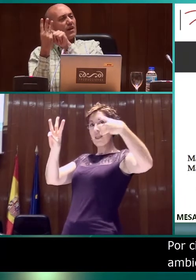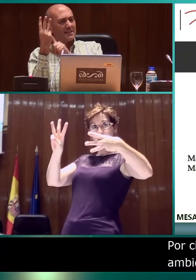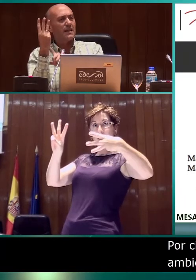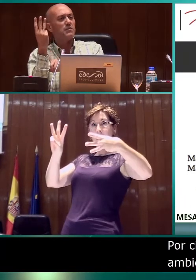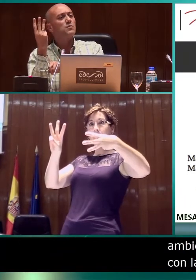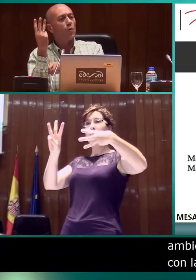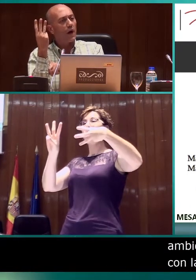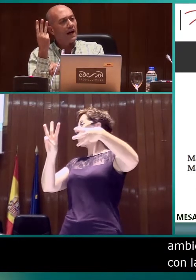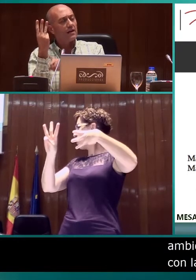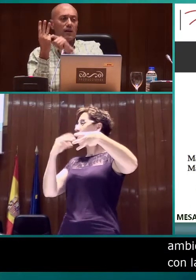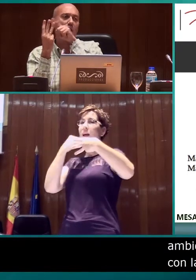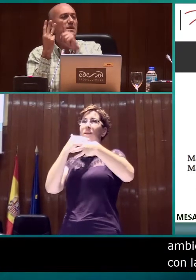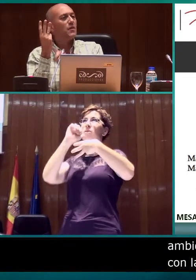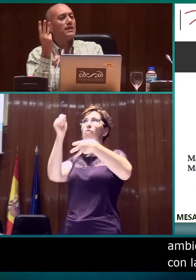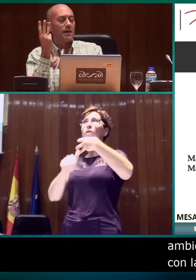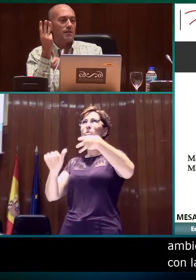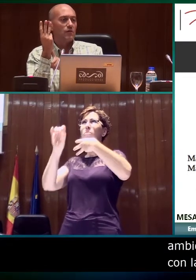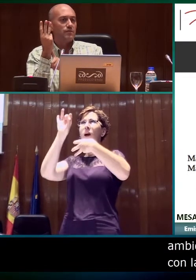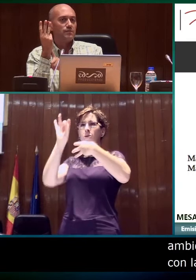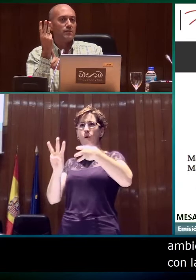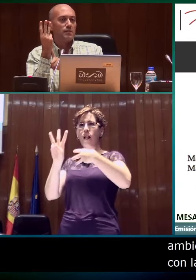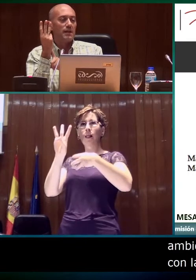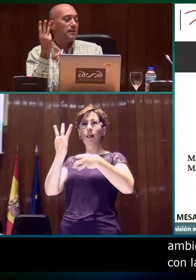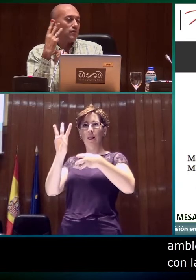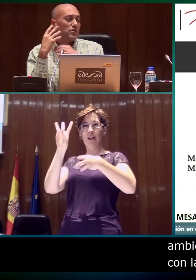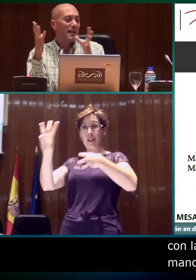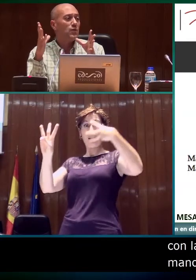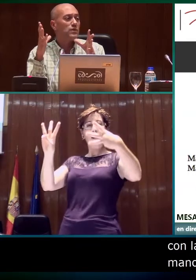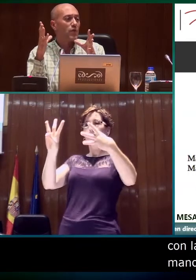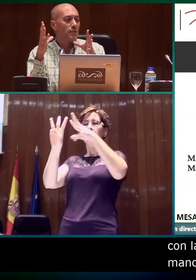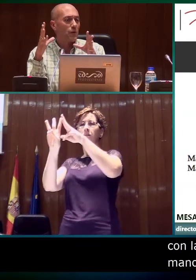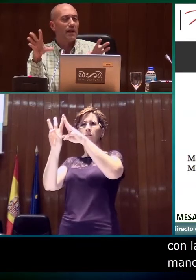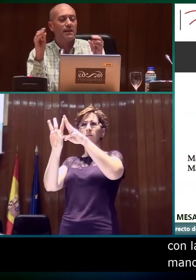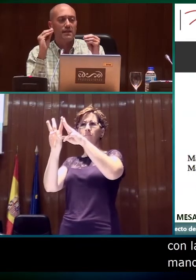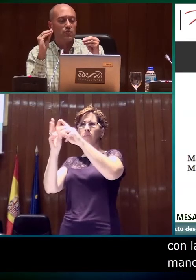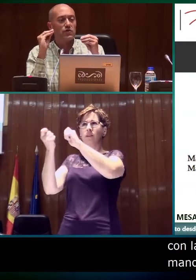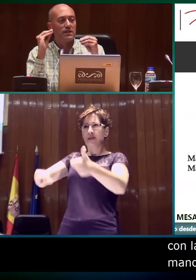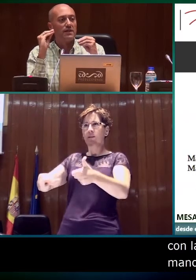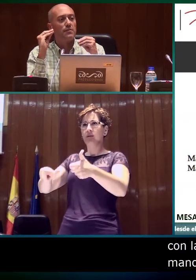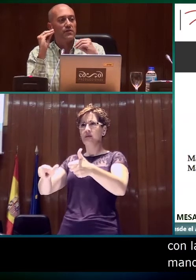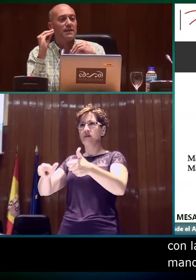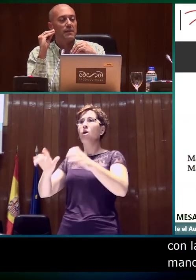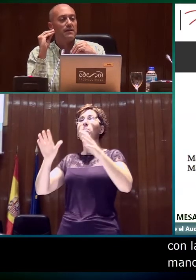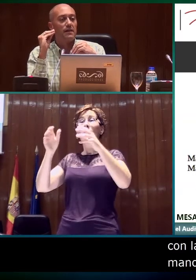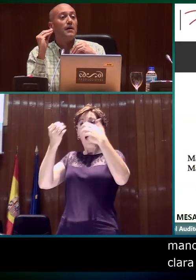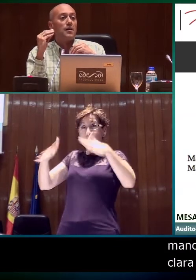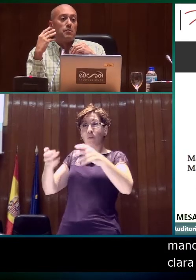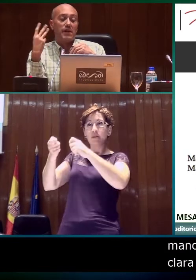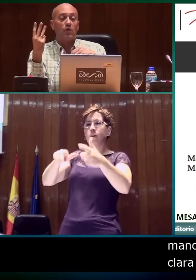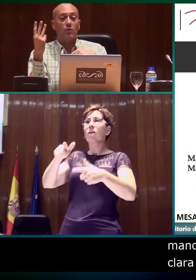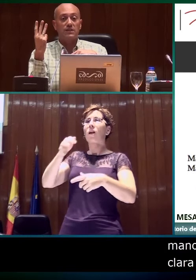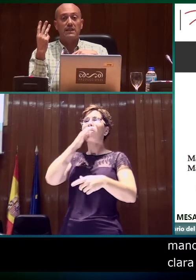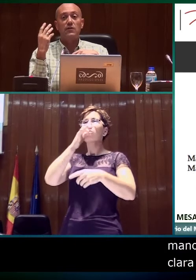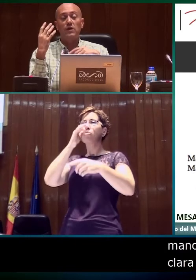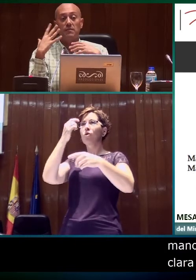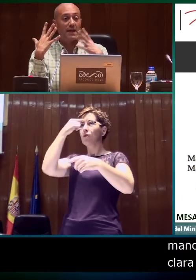haciendo casi en el mismo lugar y con la misma orientación. No se da ningún tipo de amigüedad y en el discurso se entiende perfectamente, pero